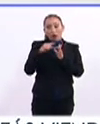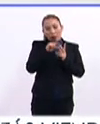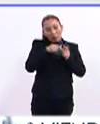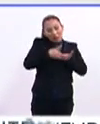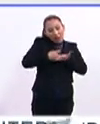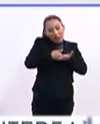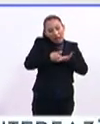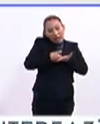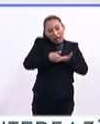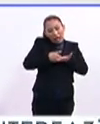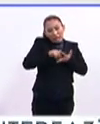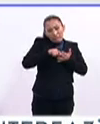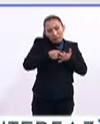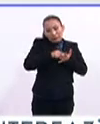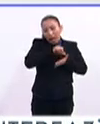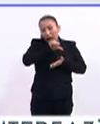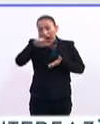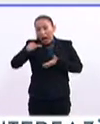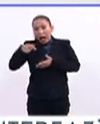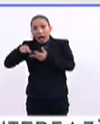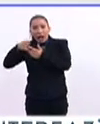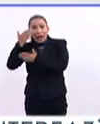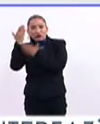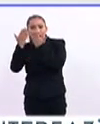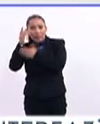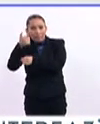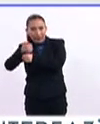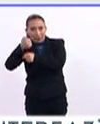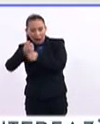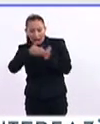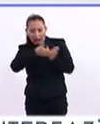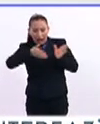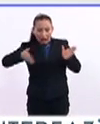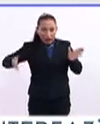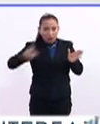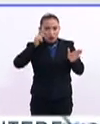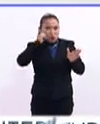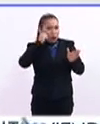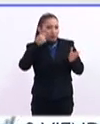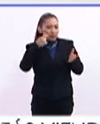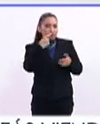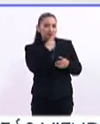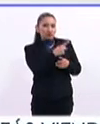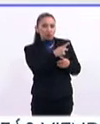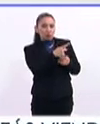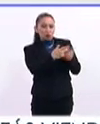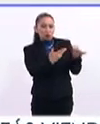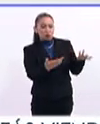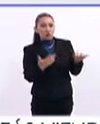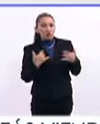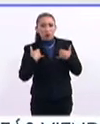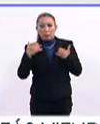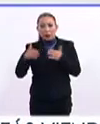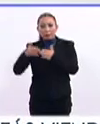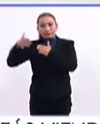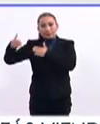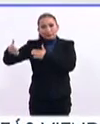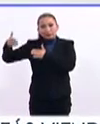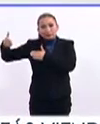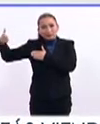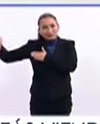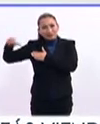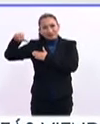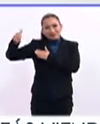nacidos hasta que entran a la primaria, independientemente del proceso que desarrolle un joven pasando por